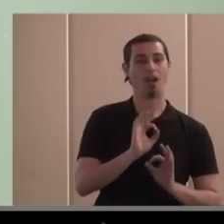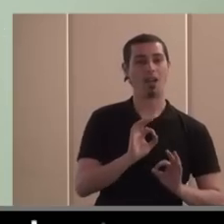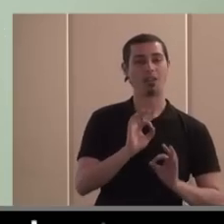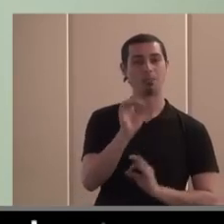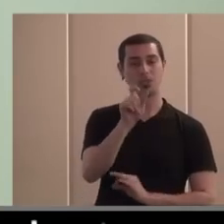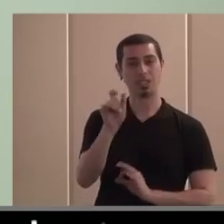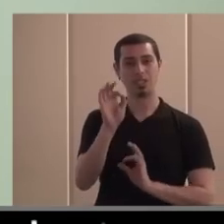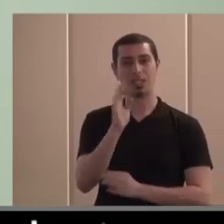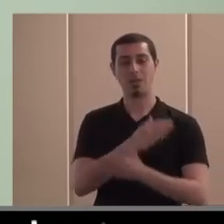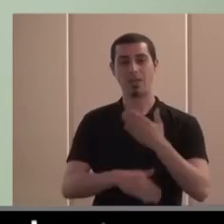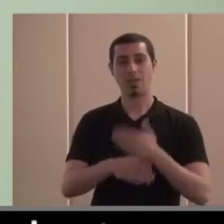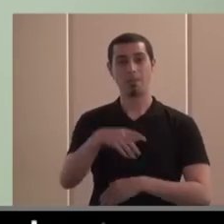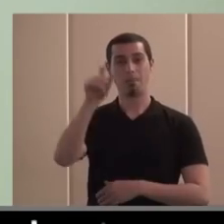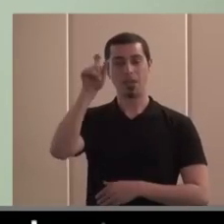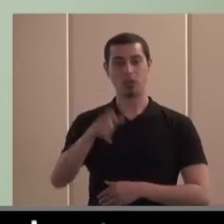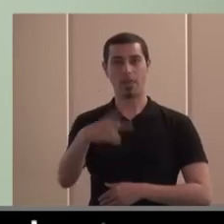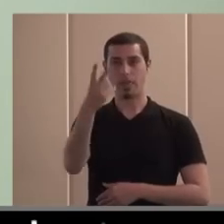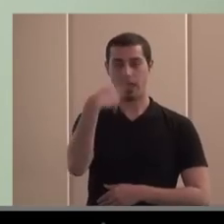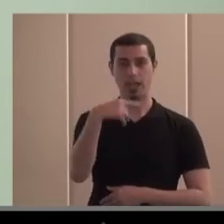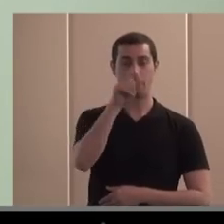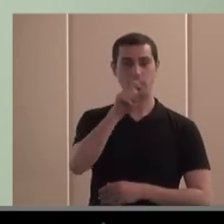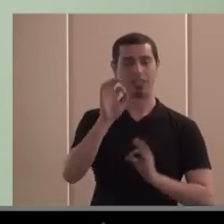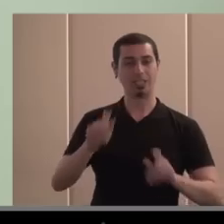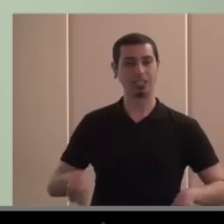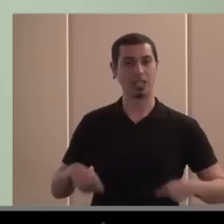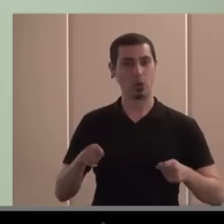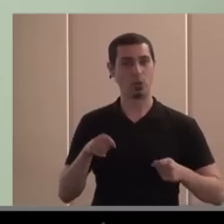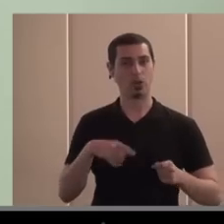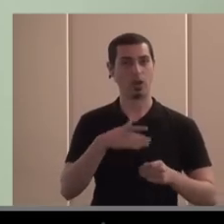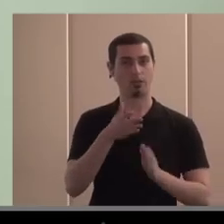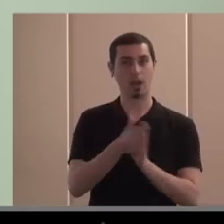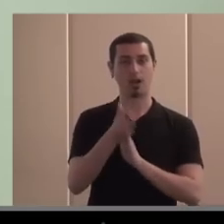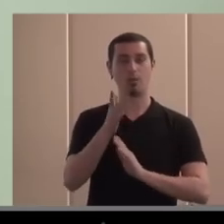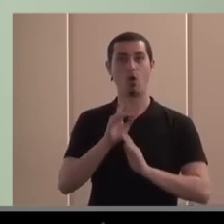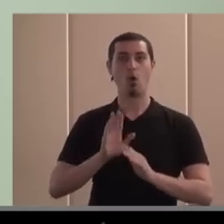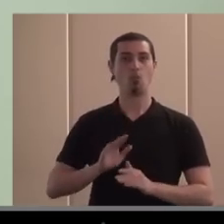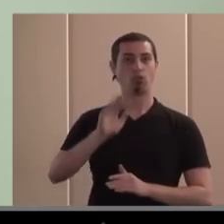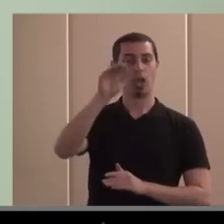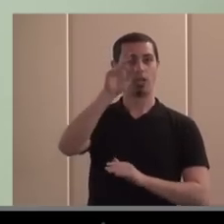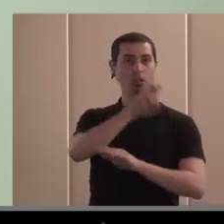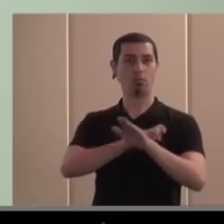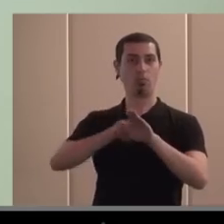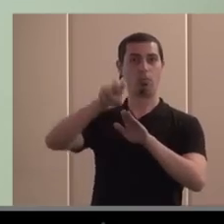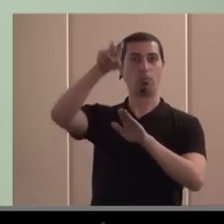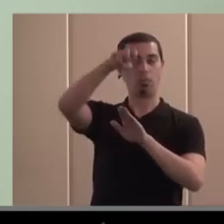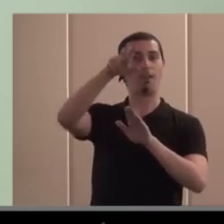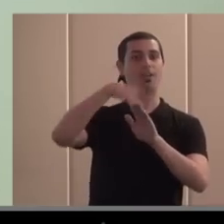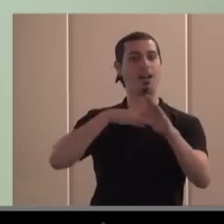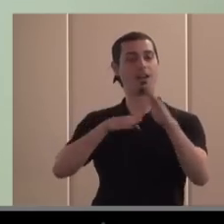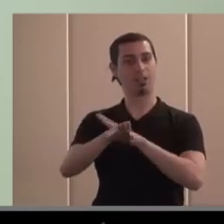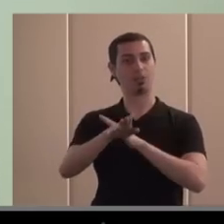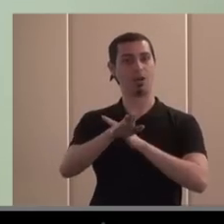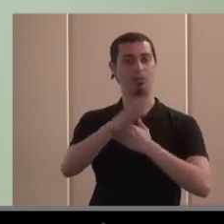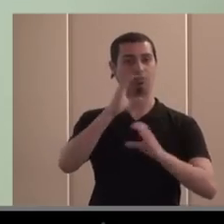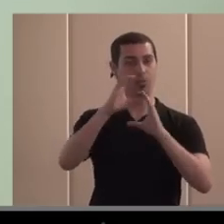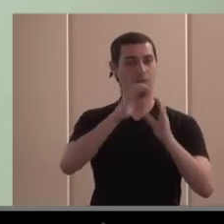discapacidad, la persona ciega, la persona en silla ruedas, que ha subido el kilimanjaro. Entonces sí tienes acceso a los medios. O víctima,